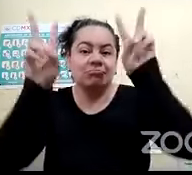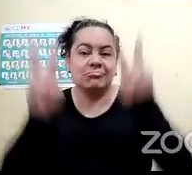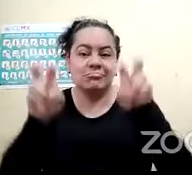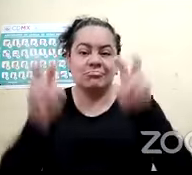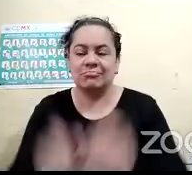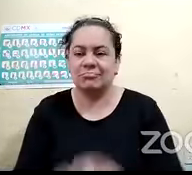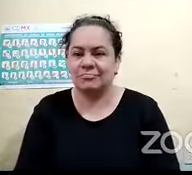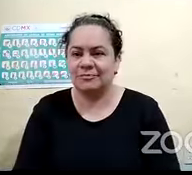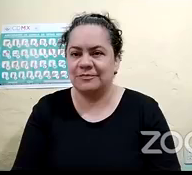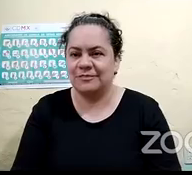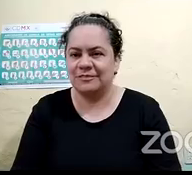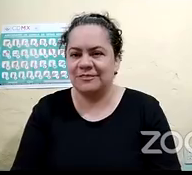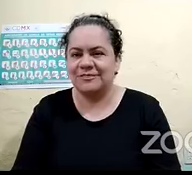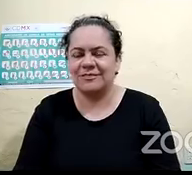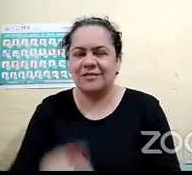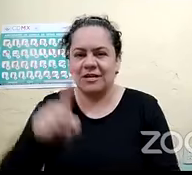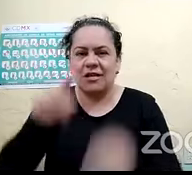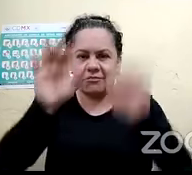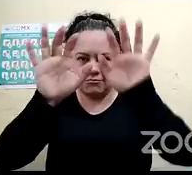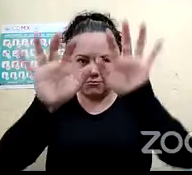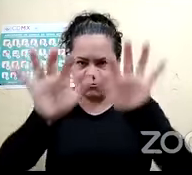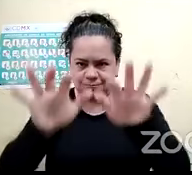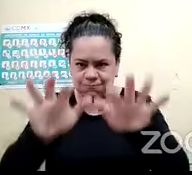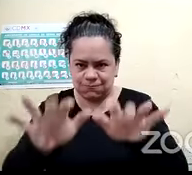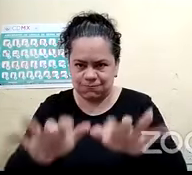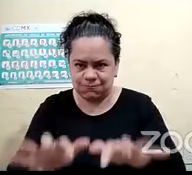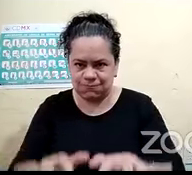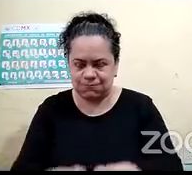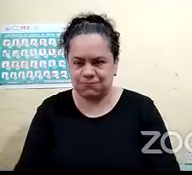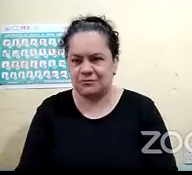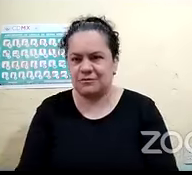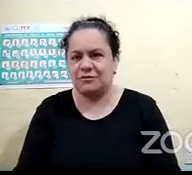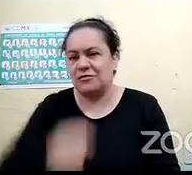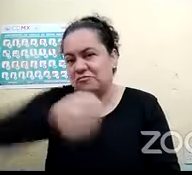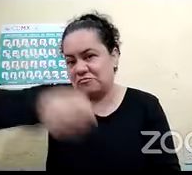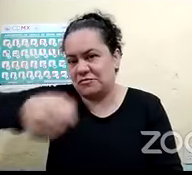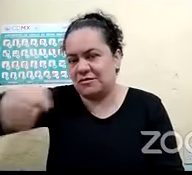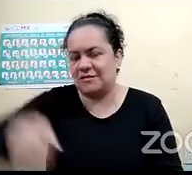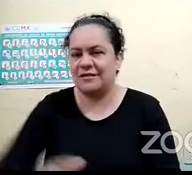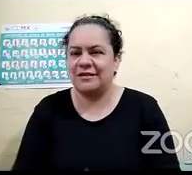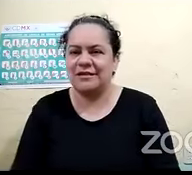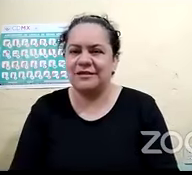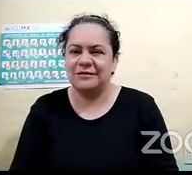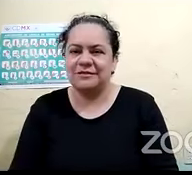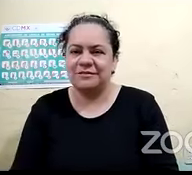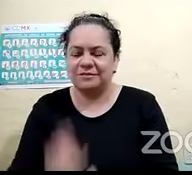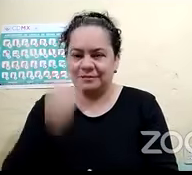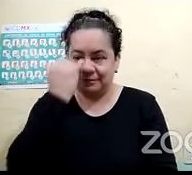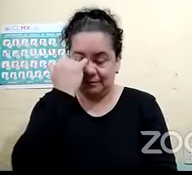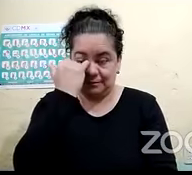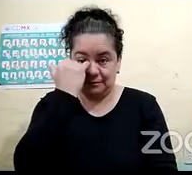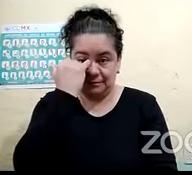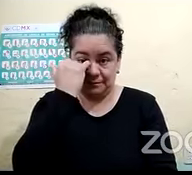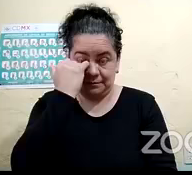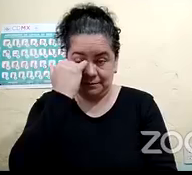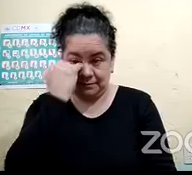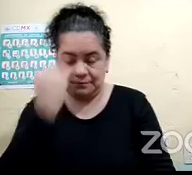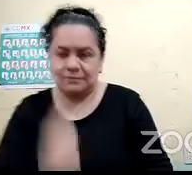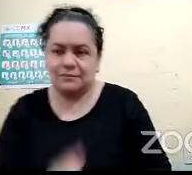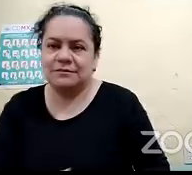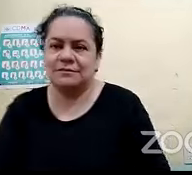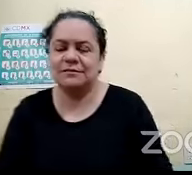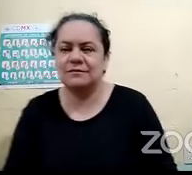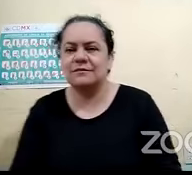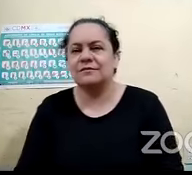comentarios que estamos recibiendo, chicas. Entonces, esto se va a poner muy bueno en cuanto a todo lo que tenemos que platicar. Y, como